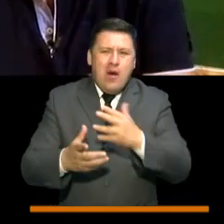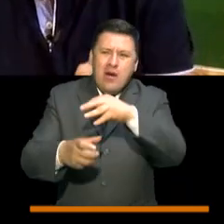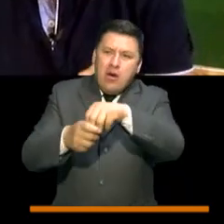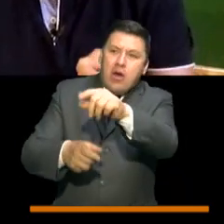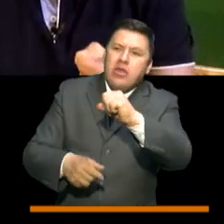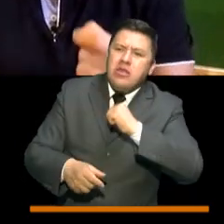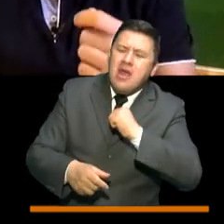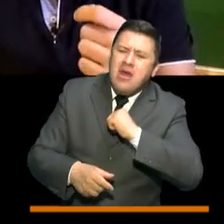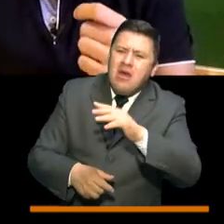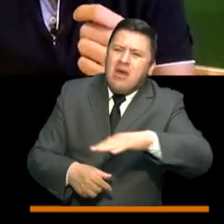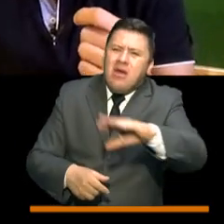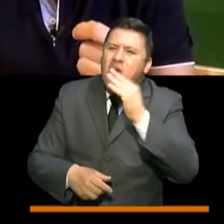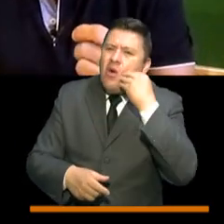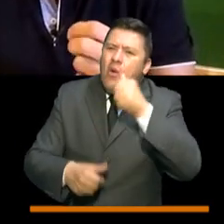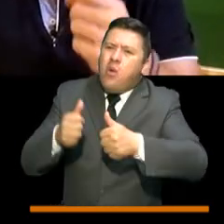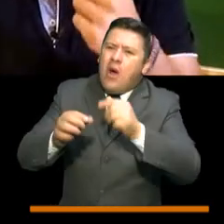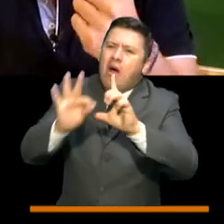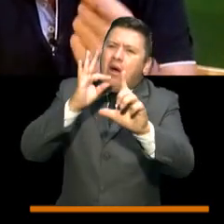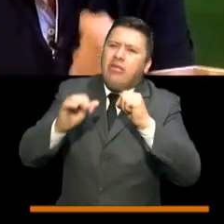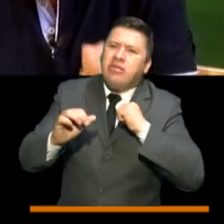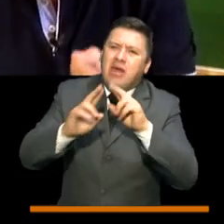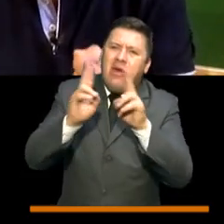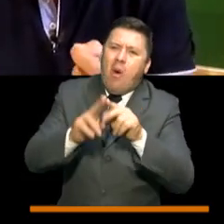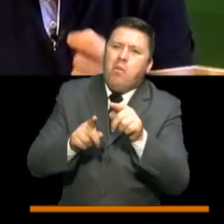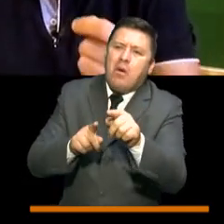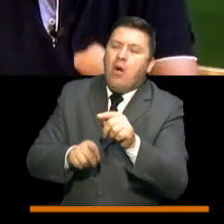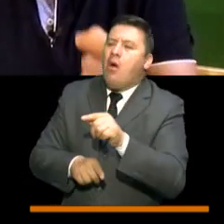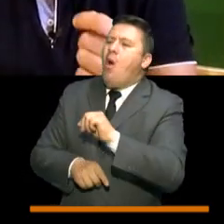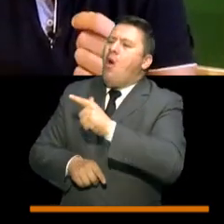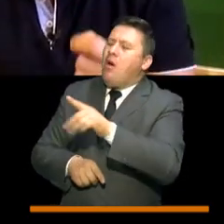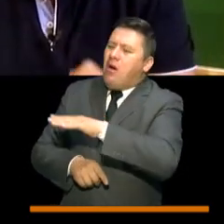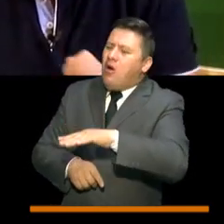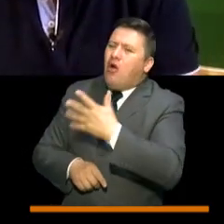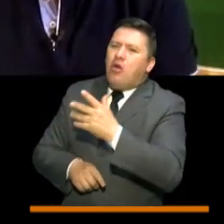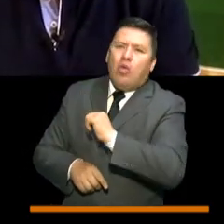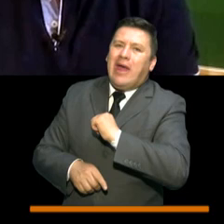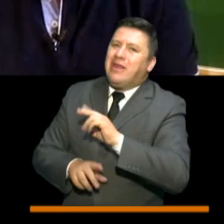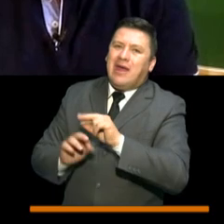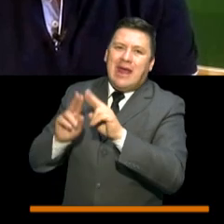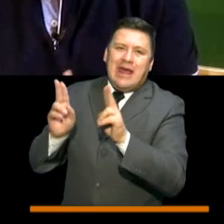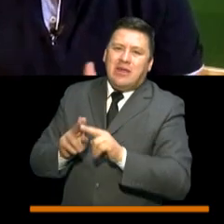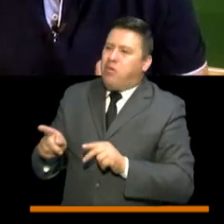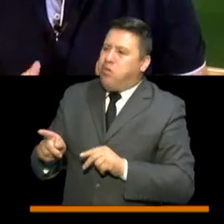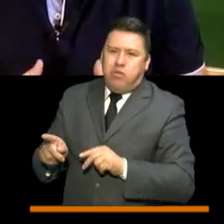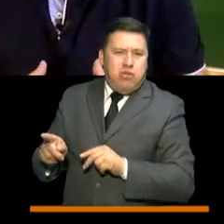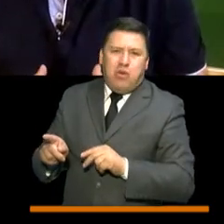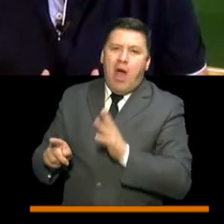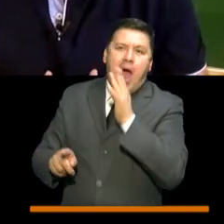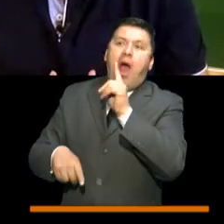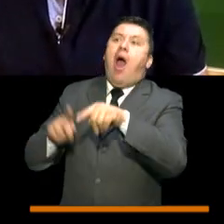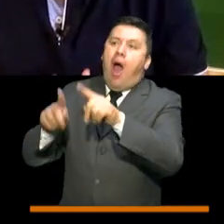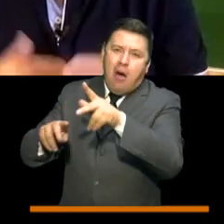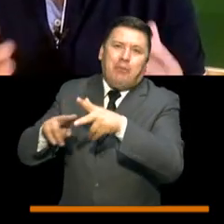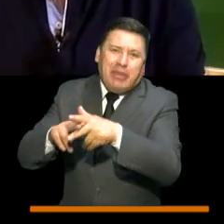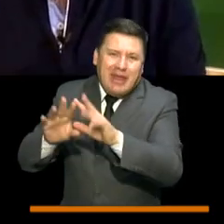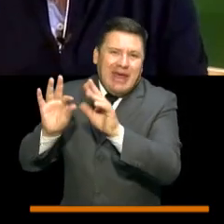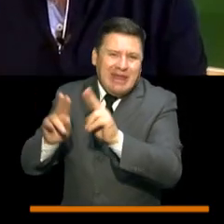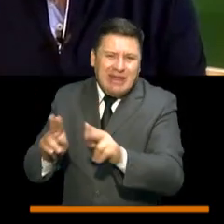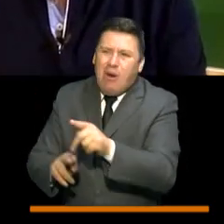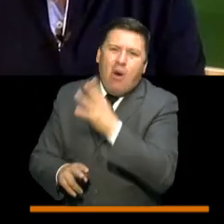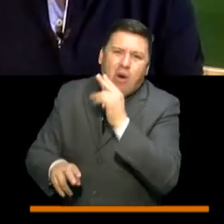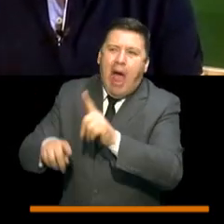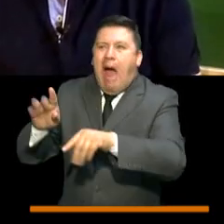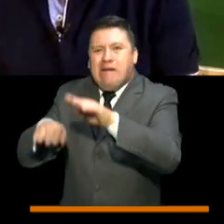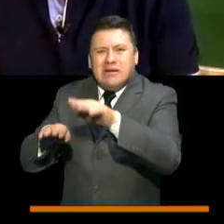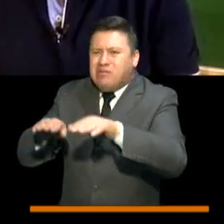que tienen conectividad, cuáles son los hogares que no tienen conectividad o los que tienen conectividad limitada. Y más allá de